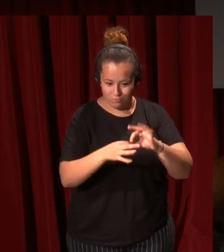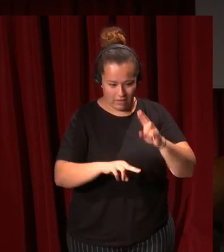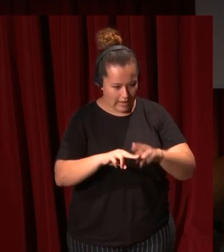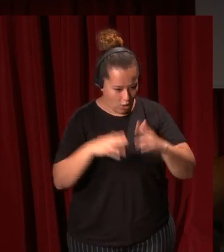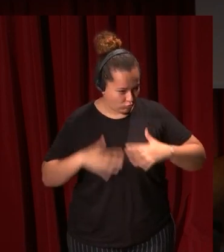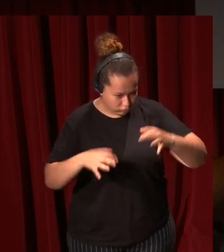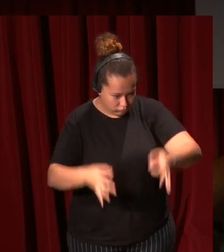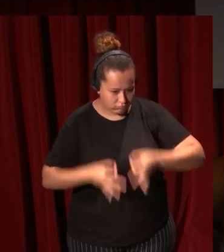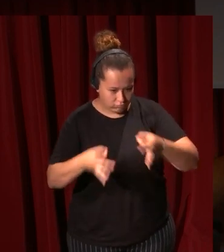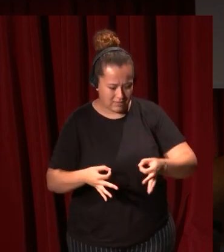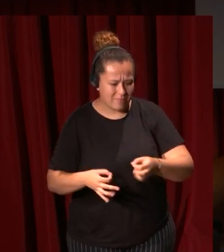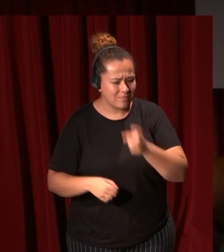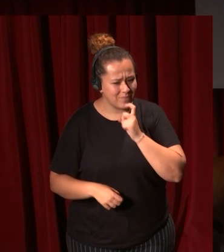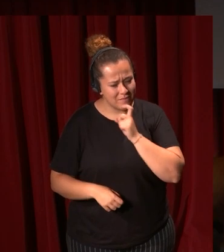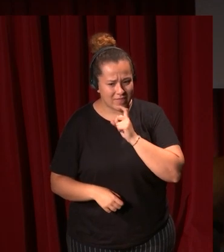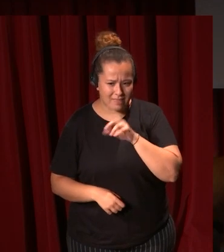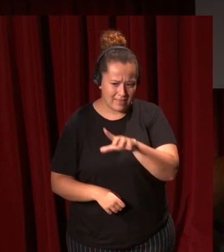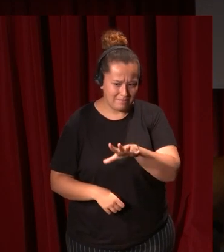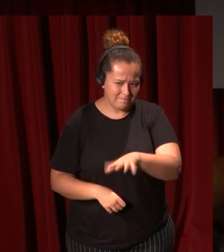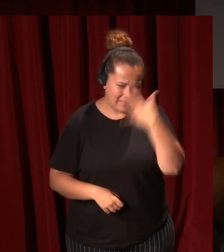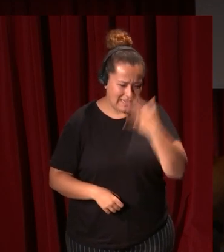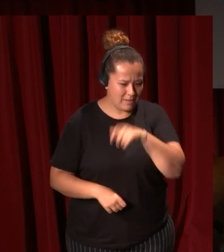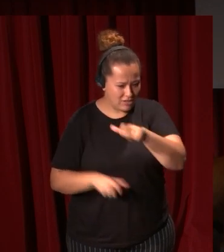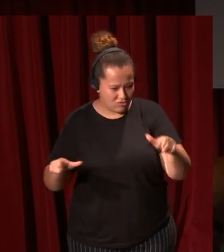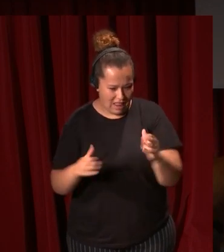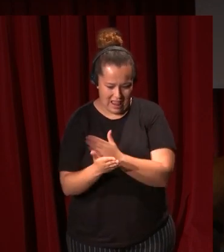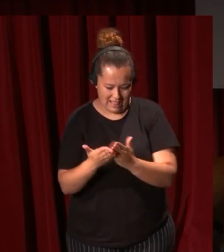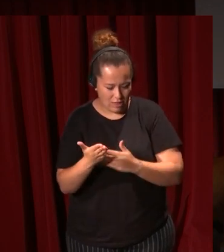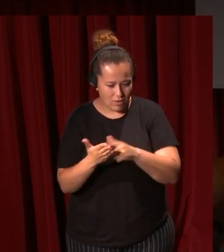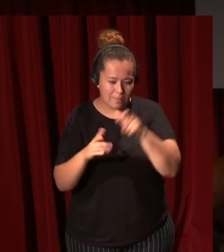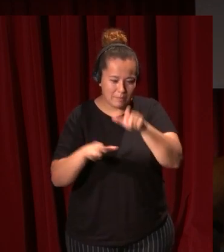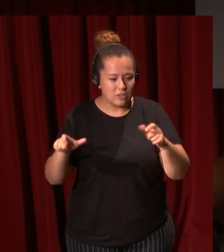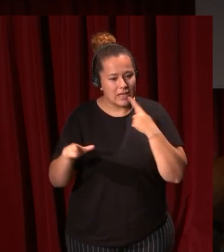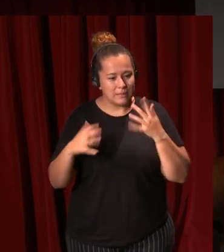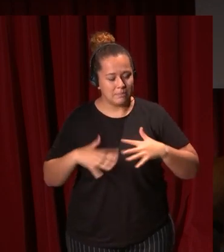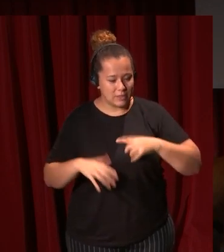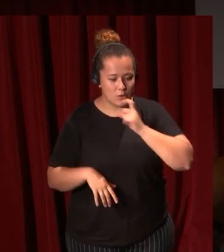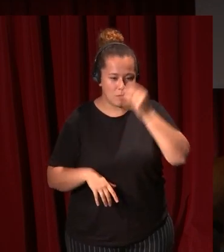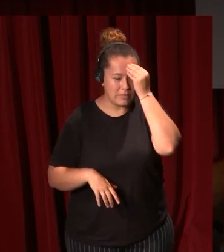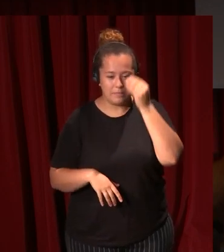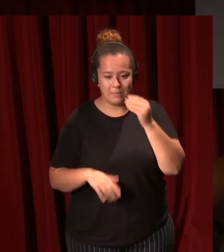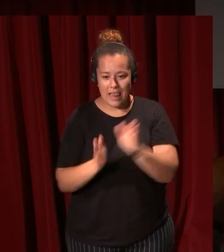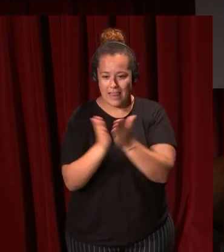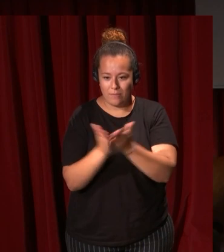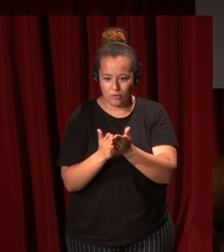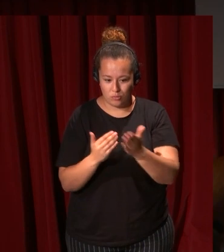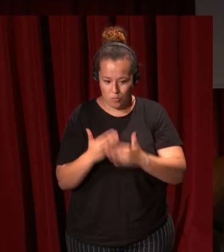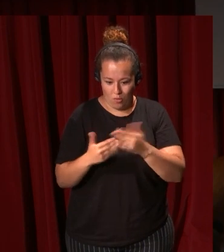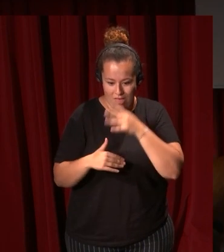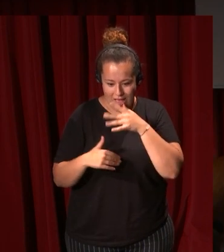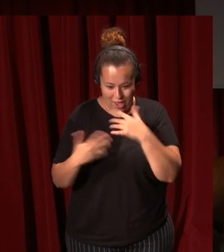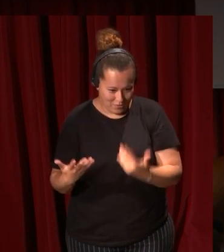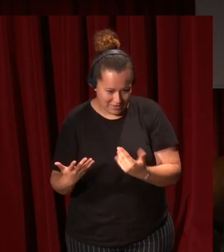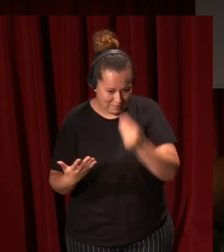Es difícil creer mucho la literatura cuando habla de cómo se viste la gente, pensar en libros que puedan hablar de moda hoy en día y cómo nos vestimos en